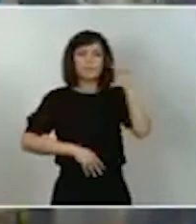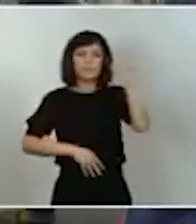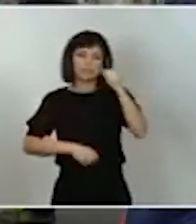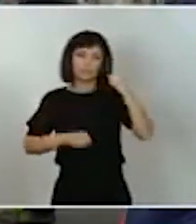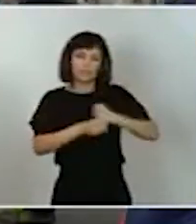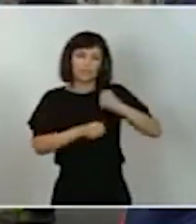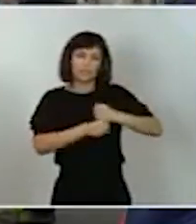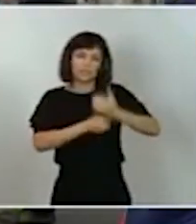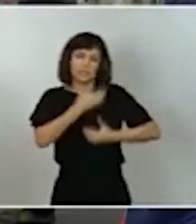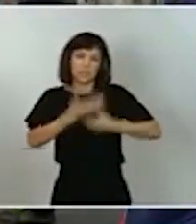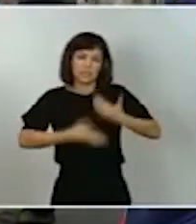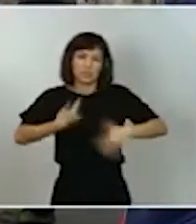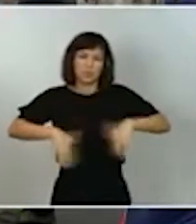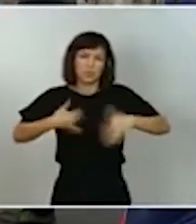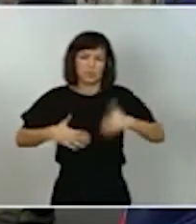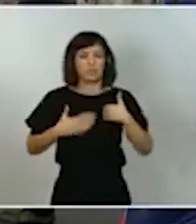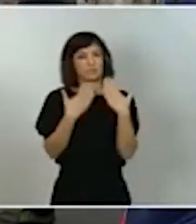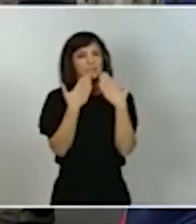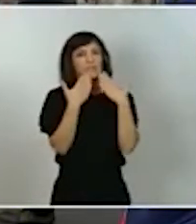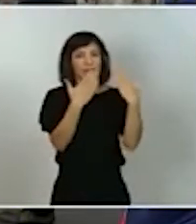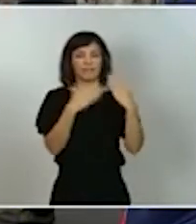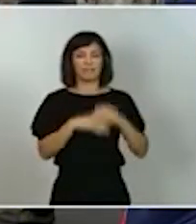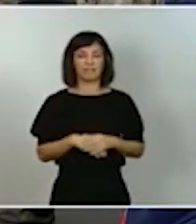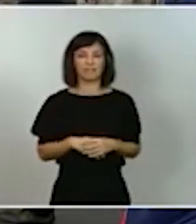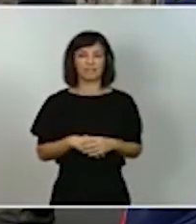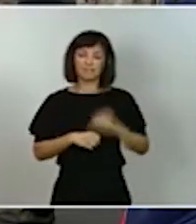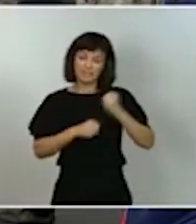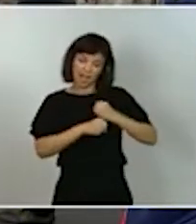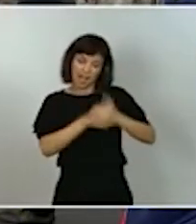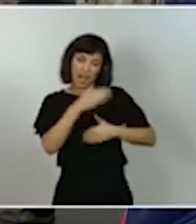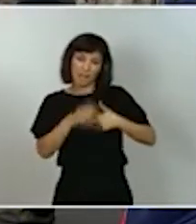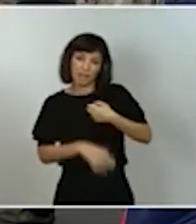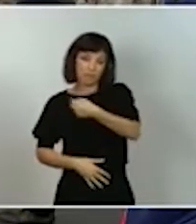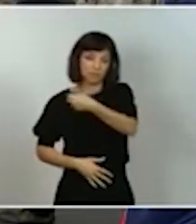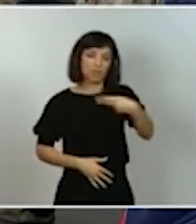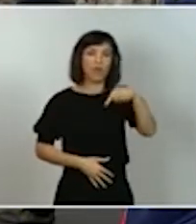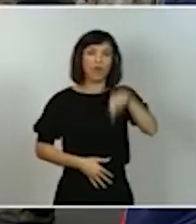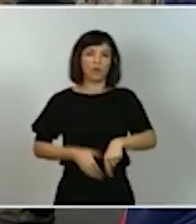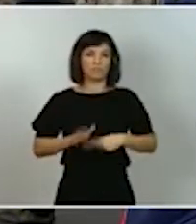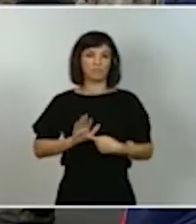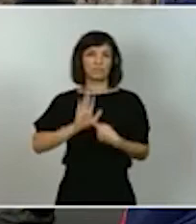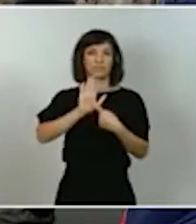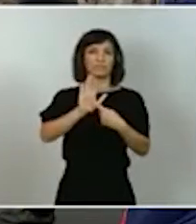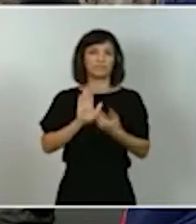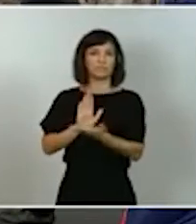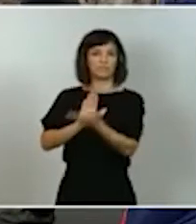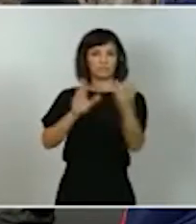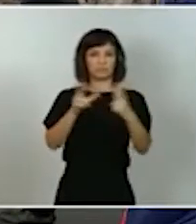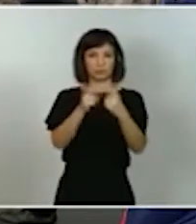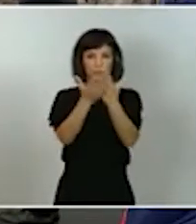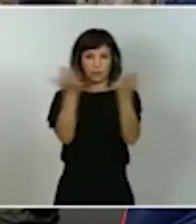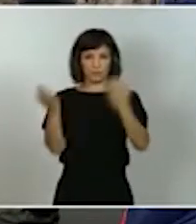intensa y cuyo producto es el que hoy vamos a presentar al conjunto de la sociedad española.